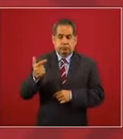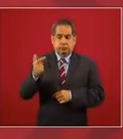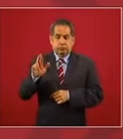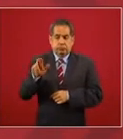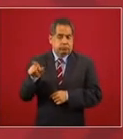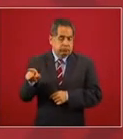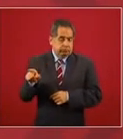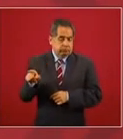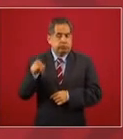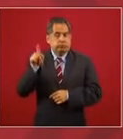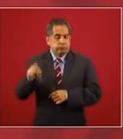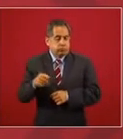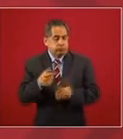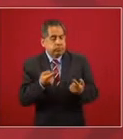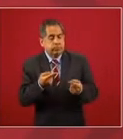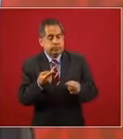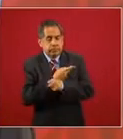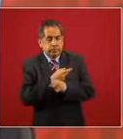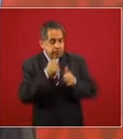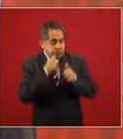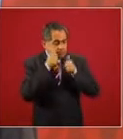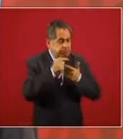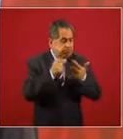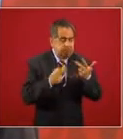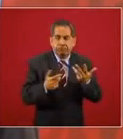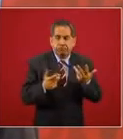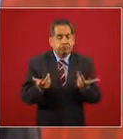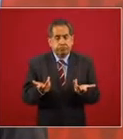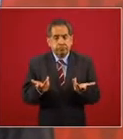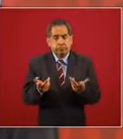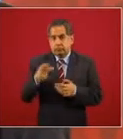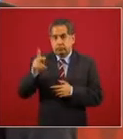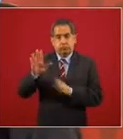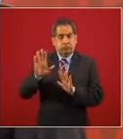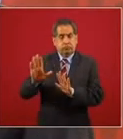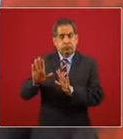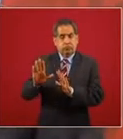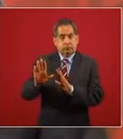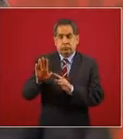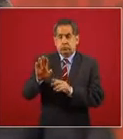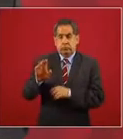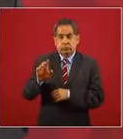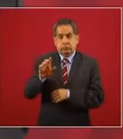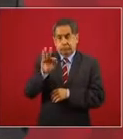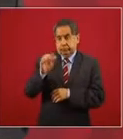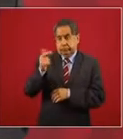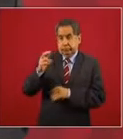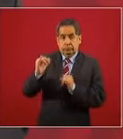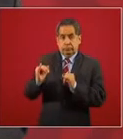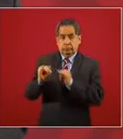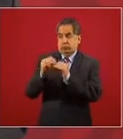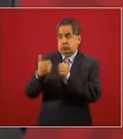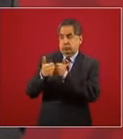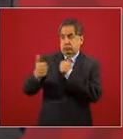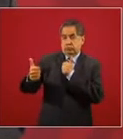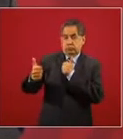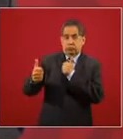atenderlas que es una institución autónoma independiente